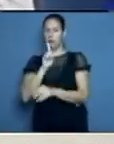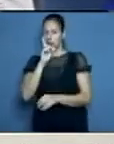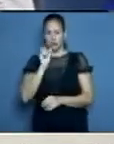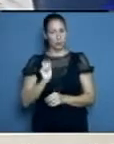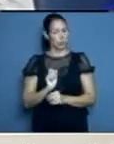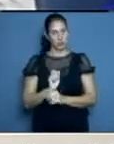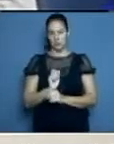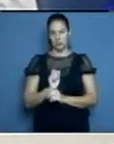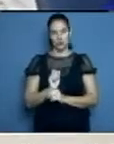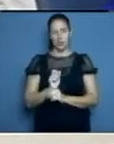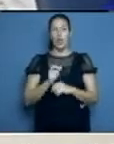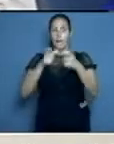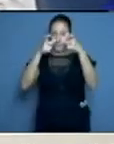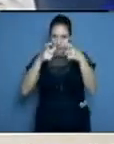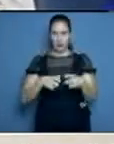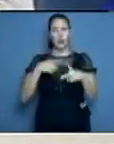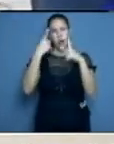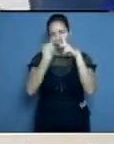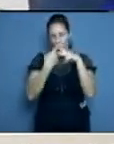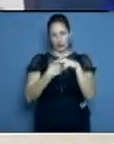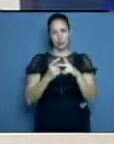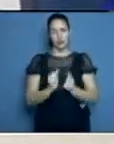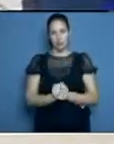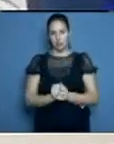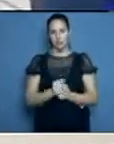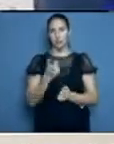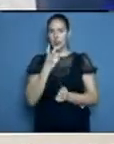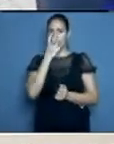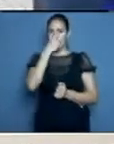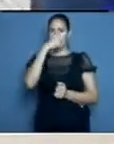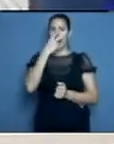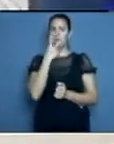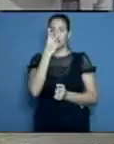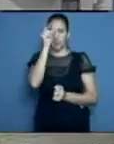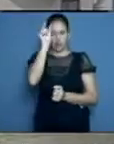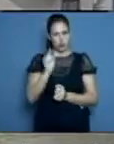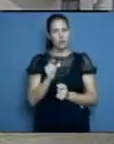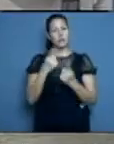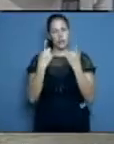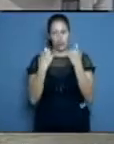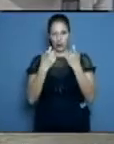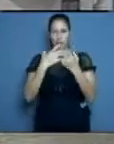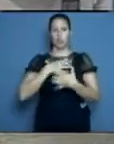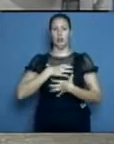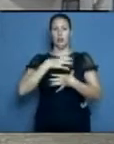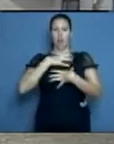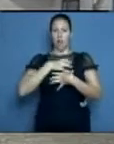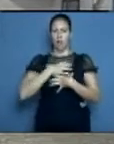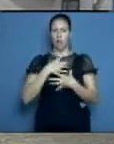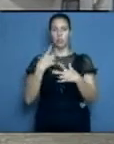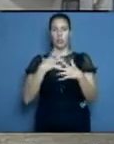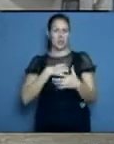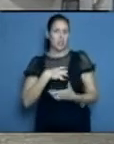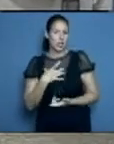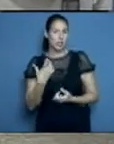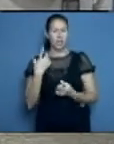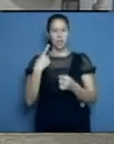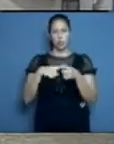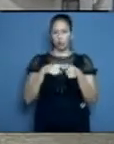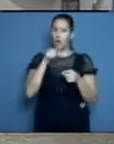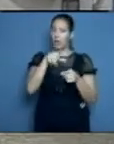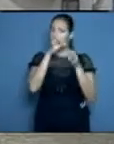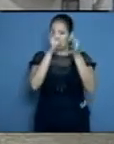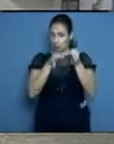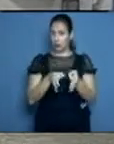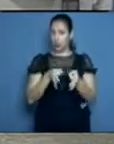pero no se ha agotado ni ha dejado de ponerse el oxígeno al paciente que lo ha necesitado. Esto es una realidad que la hemos estado evaluando